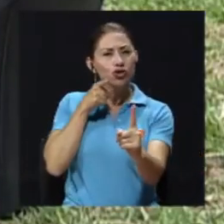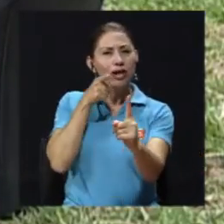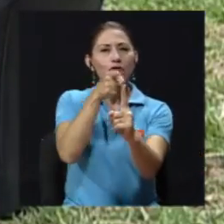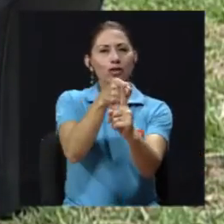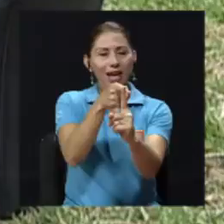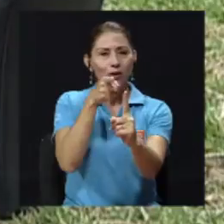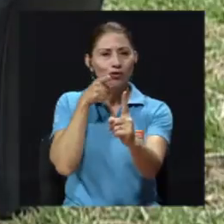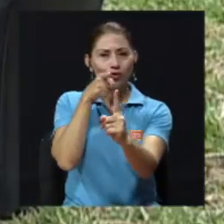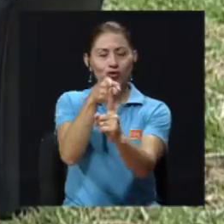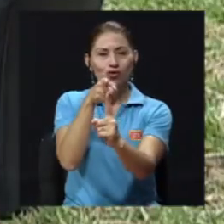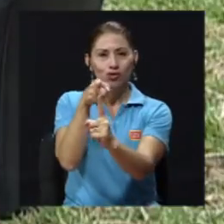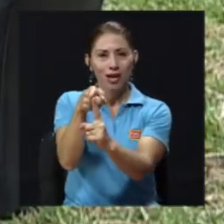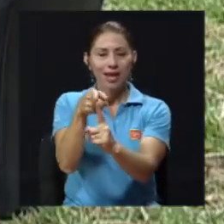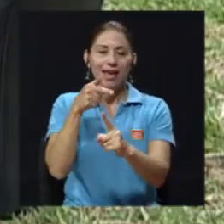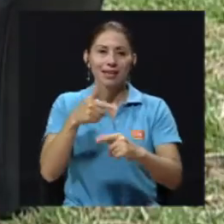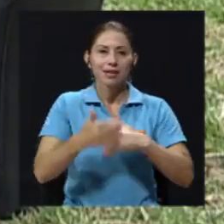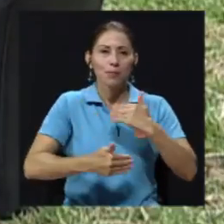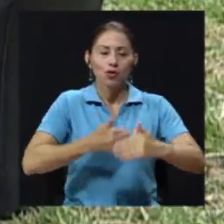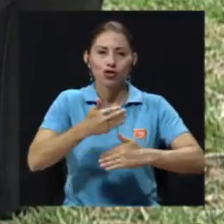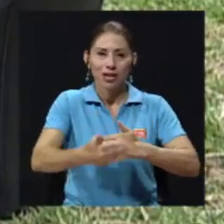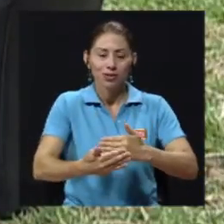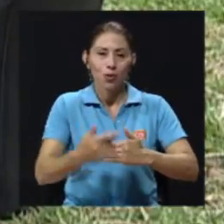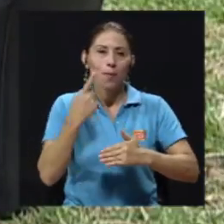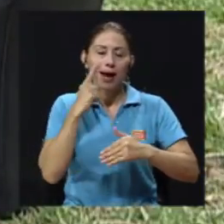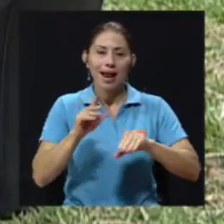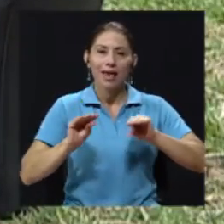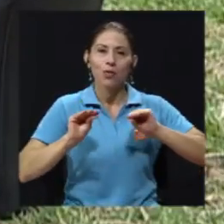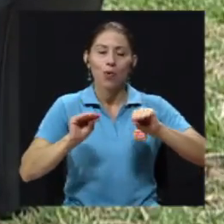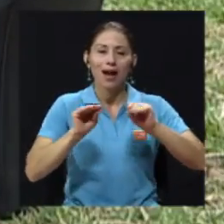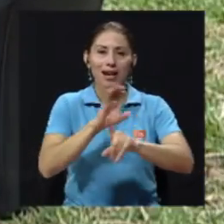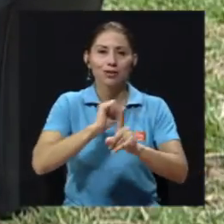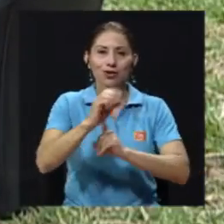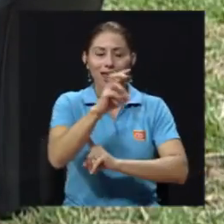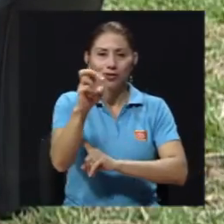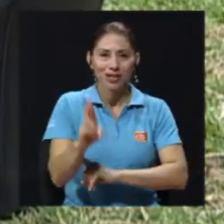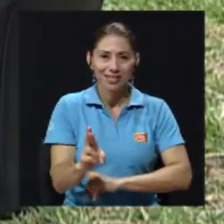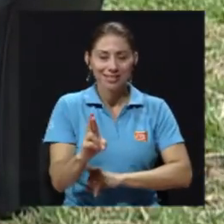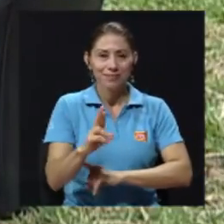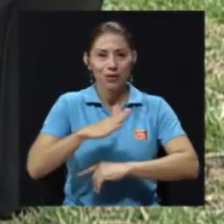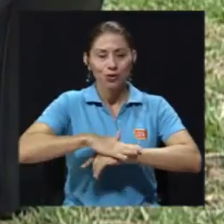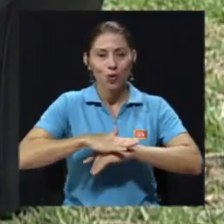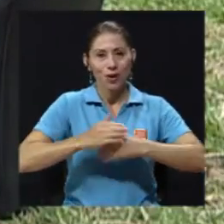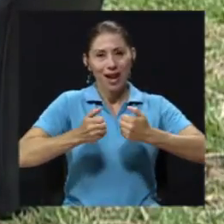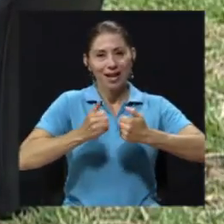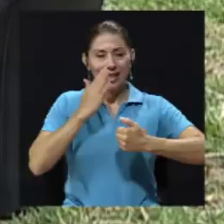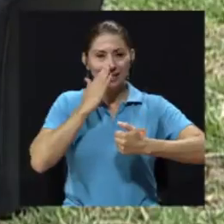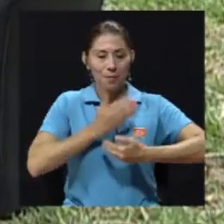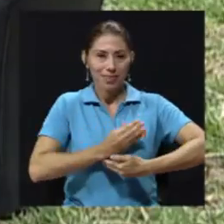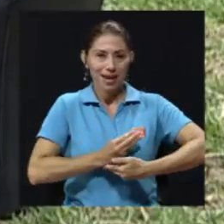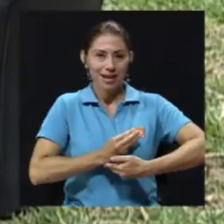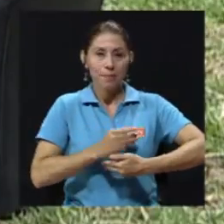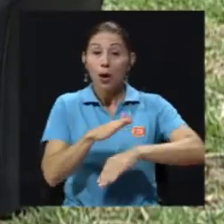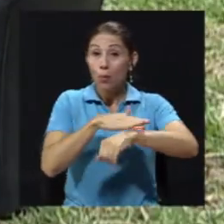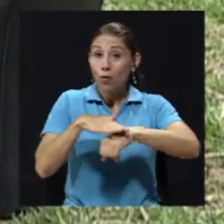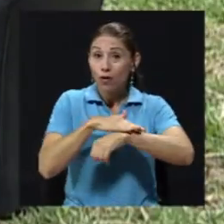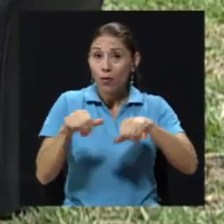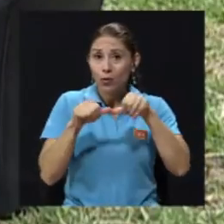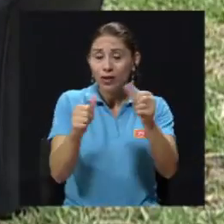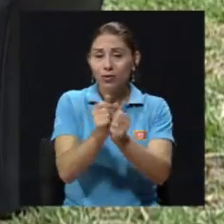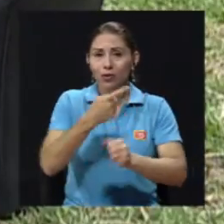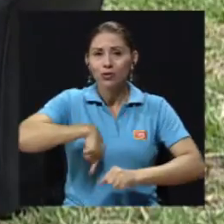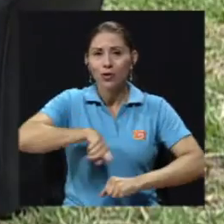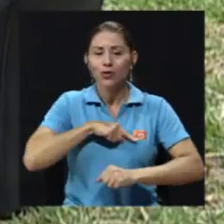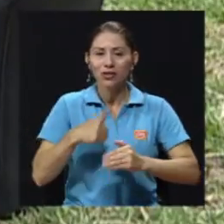¿verdad? Que a veces nos encontramos en este proceso de educar a la sociedad costarricense con respecto a la lactancia materna. Por favor,